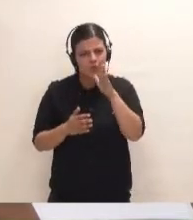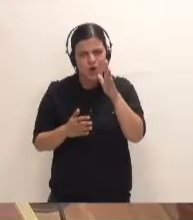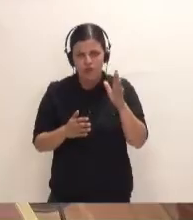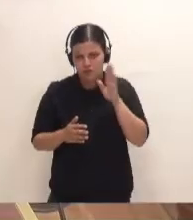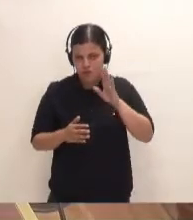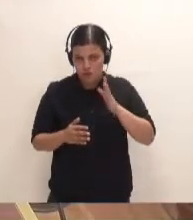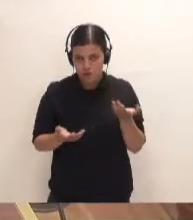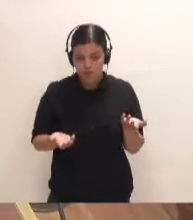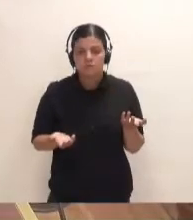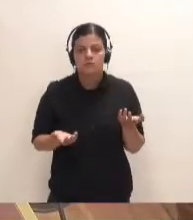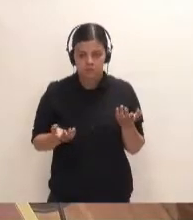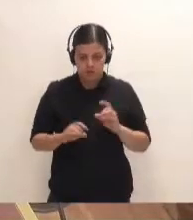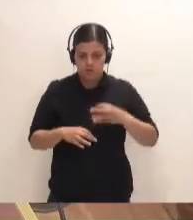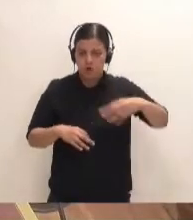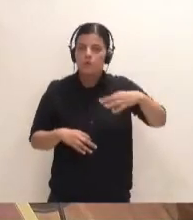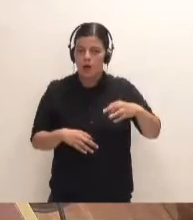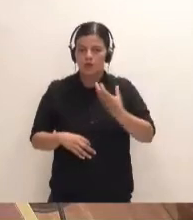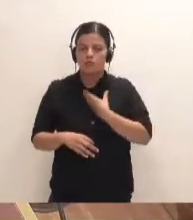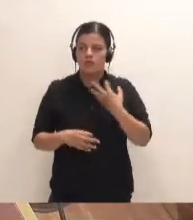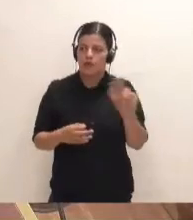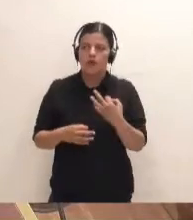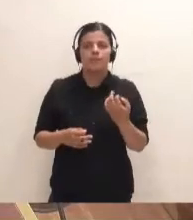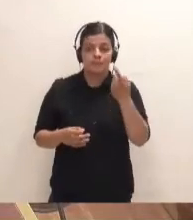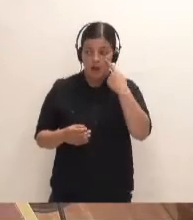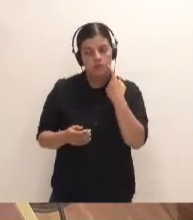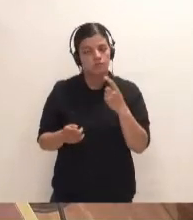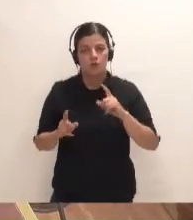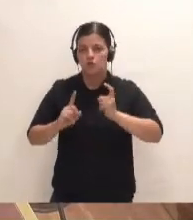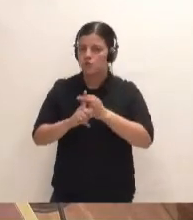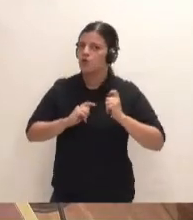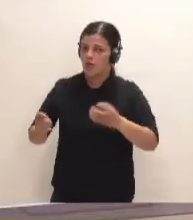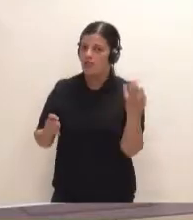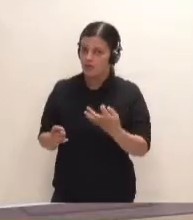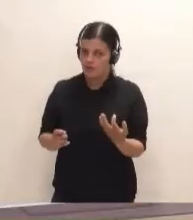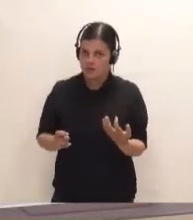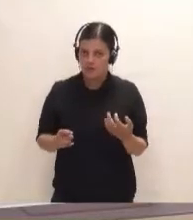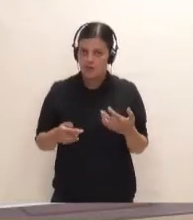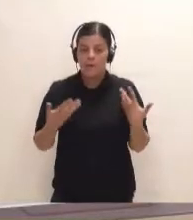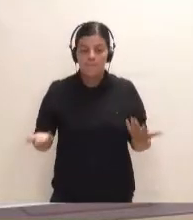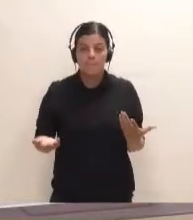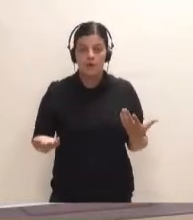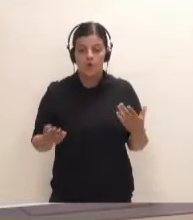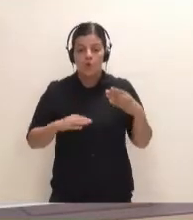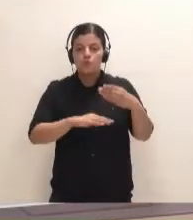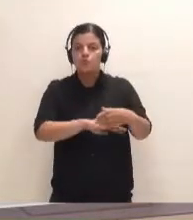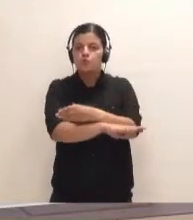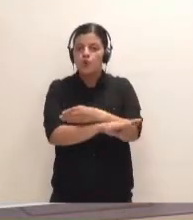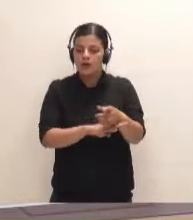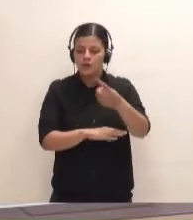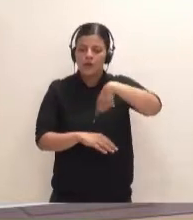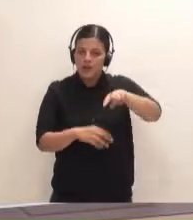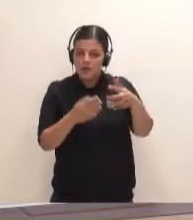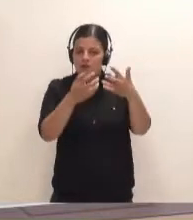ayuntamiento diga, oiga, tiene usted que garantizarnos la solución y un proyecto de depuración, pero será el puerto, el